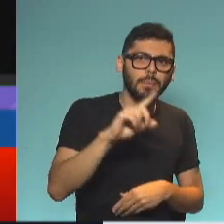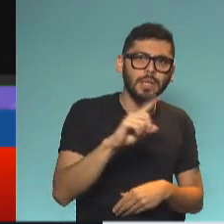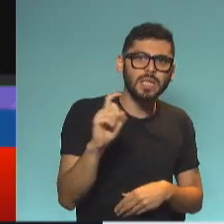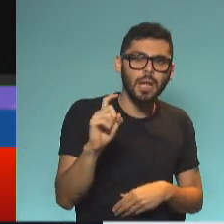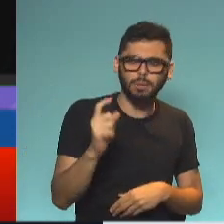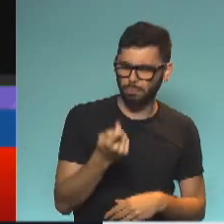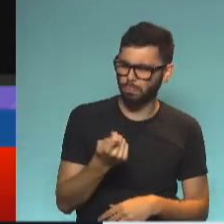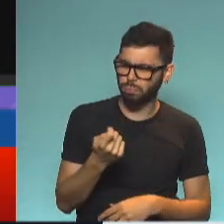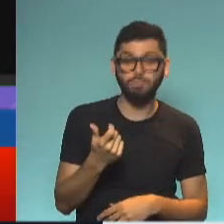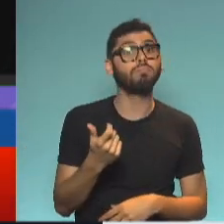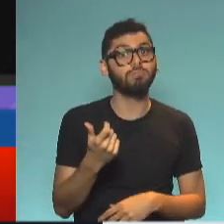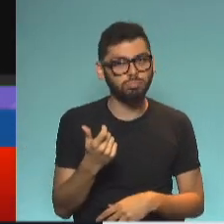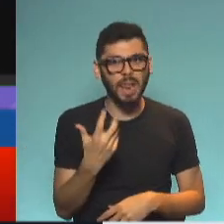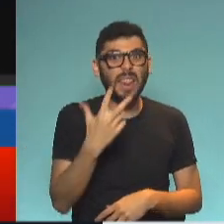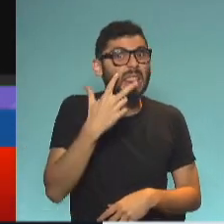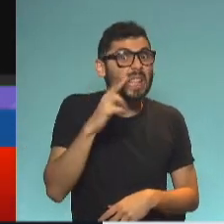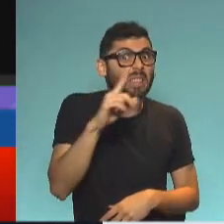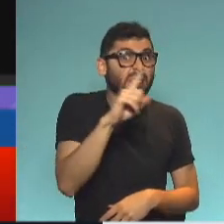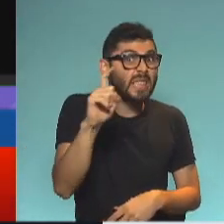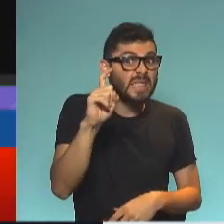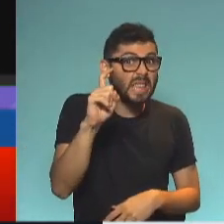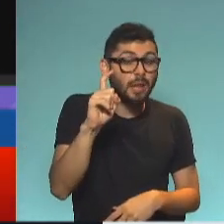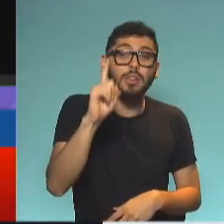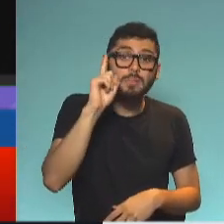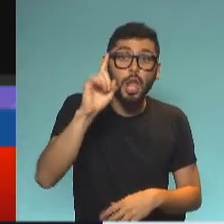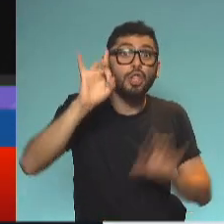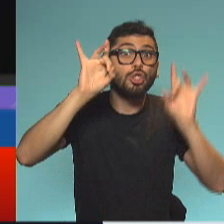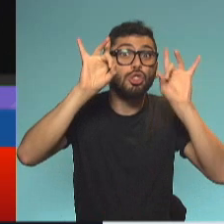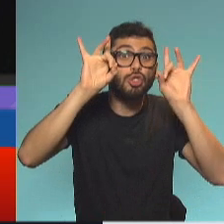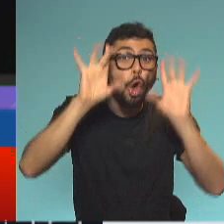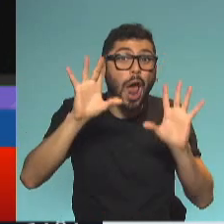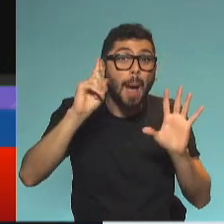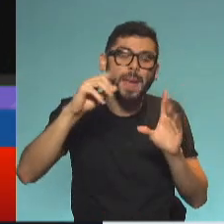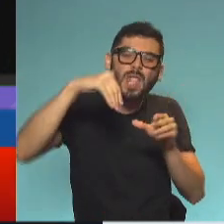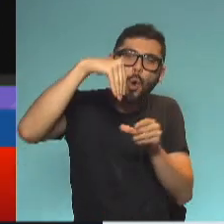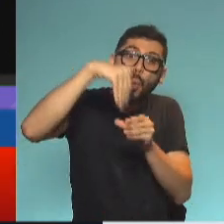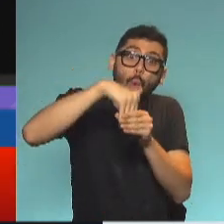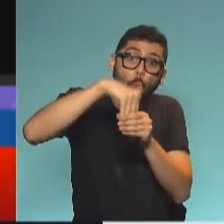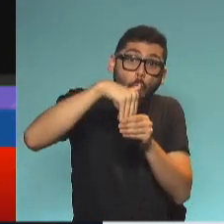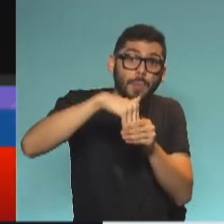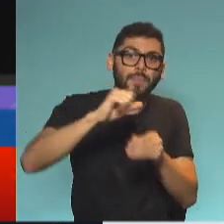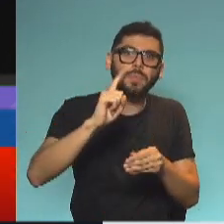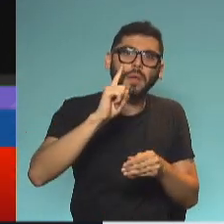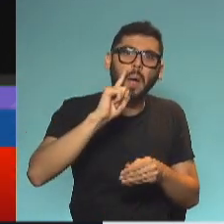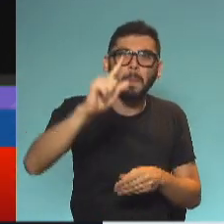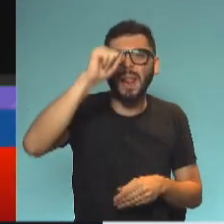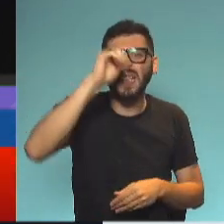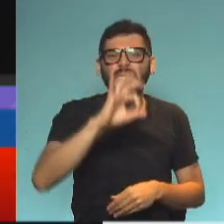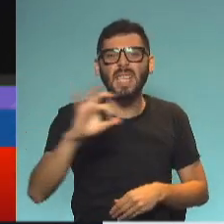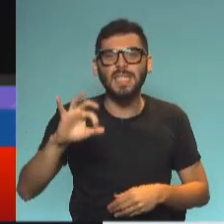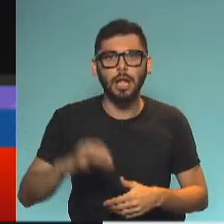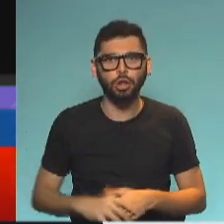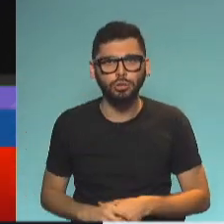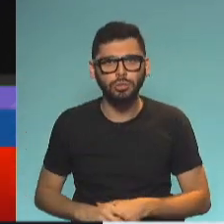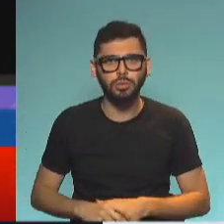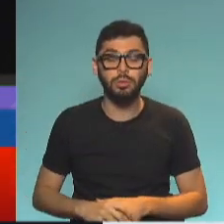.100 solamente votaron alrededor de 1.600. Mirá vos.